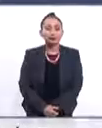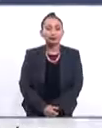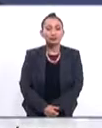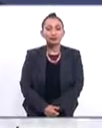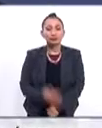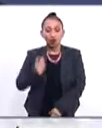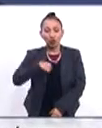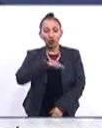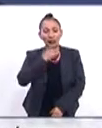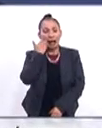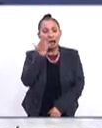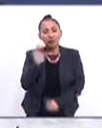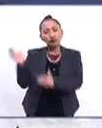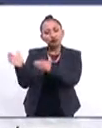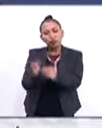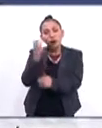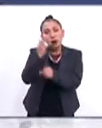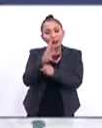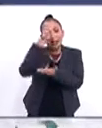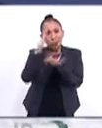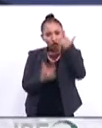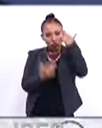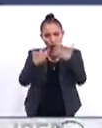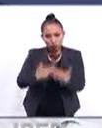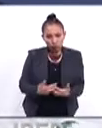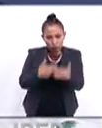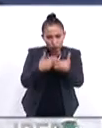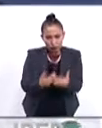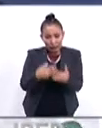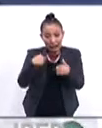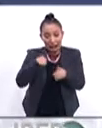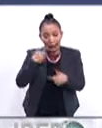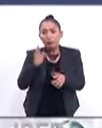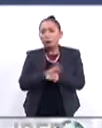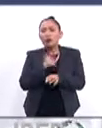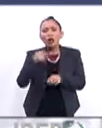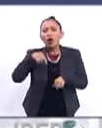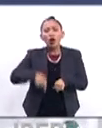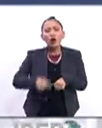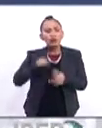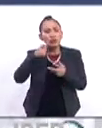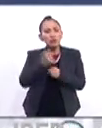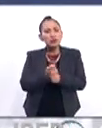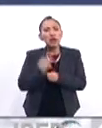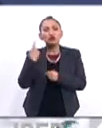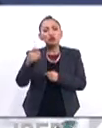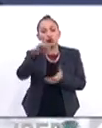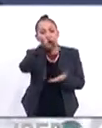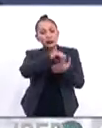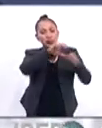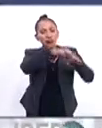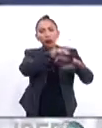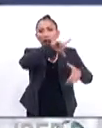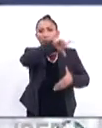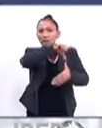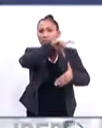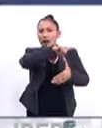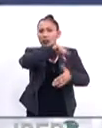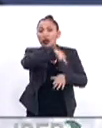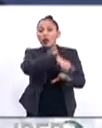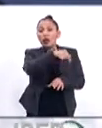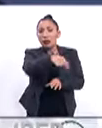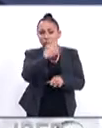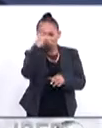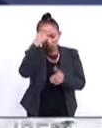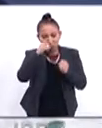nosotros queremos acoger la cuarta revolución industrial ese es el porqué hoy lanzamos el primero de sus centros en América Latina porque